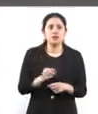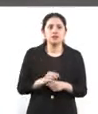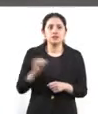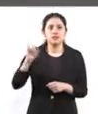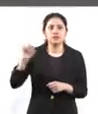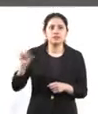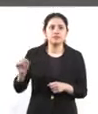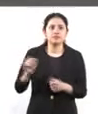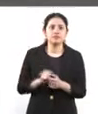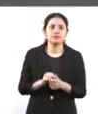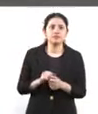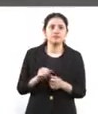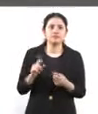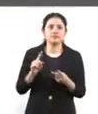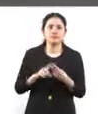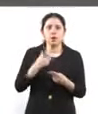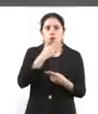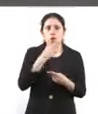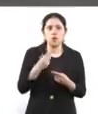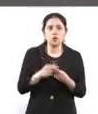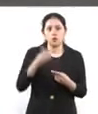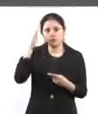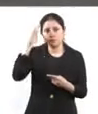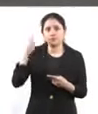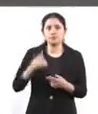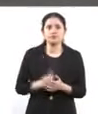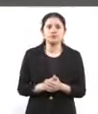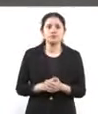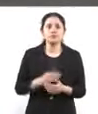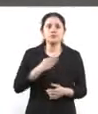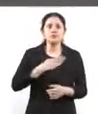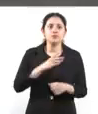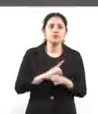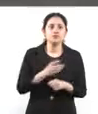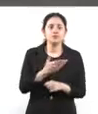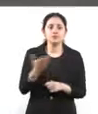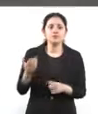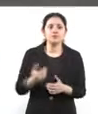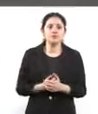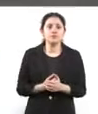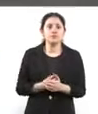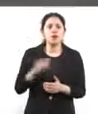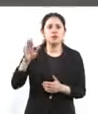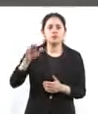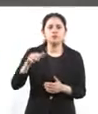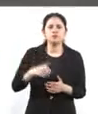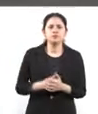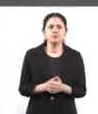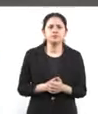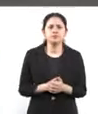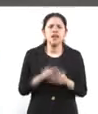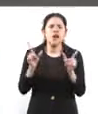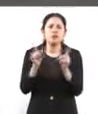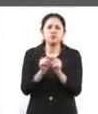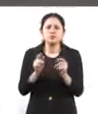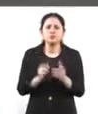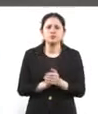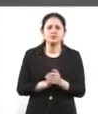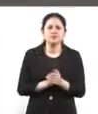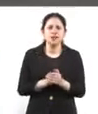del diario Basta. ¿Qué tal? Muy buenos días, buenos días a todos. Nada más para precisar, entonces,